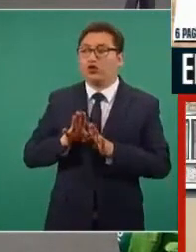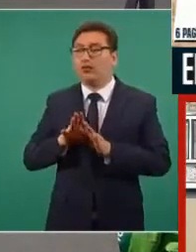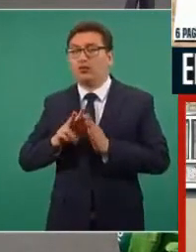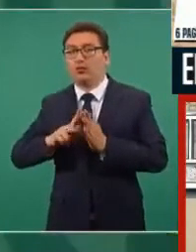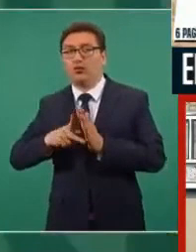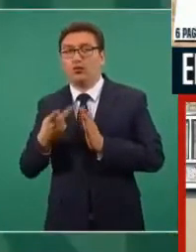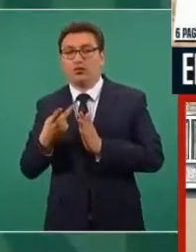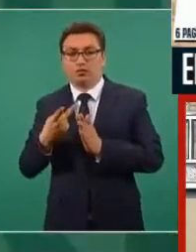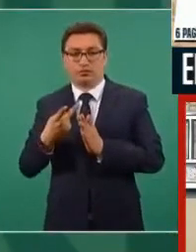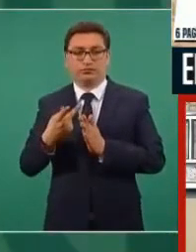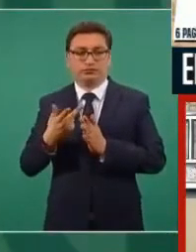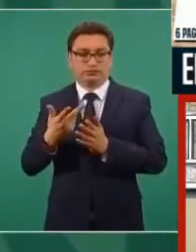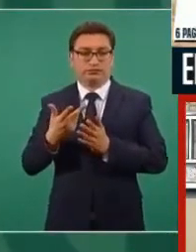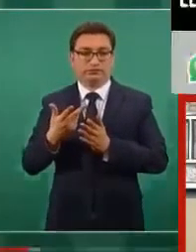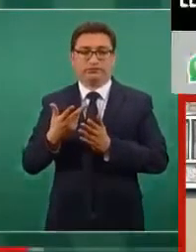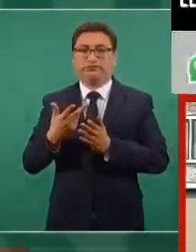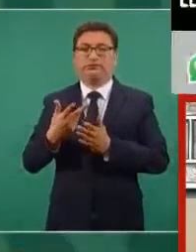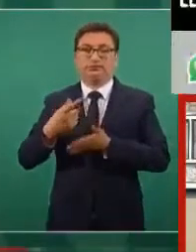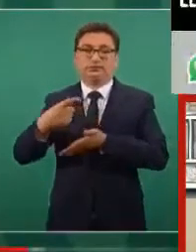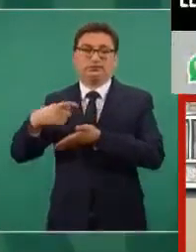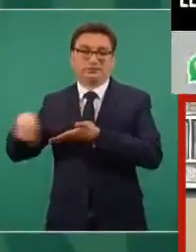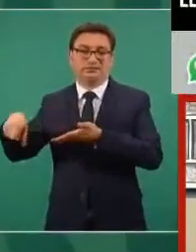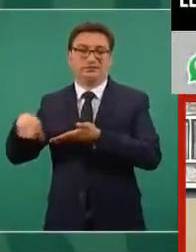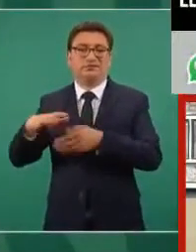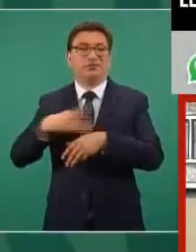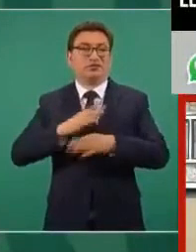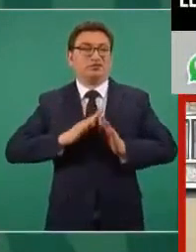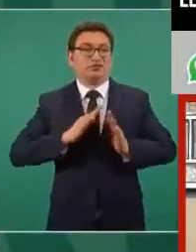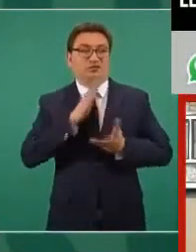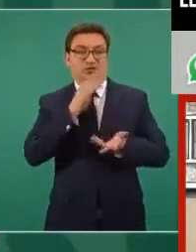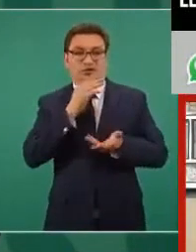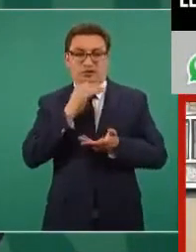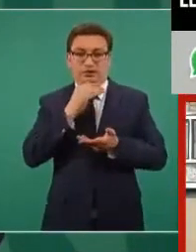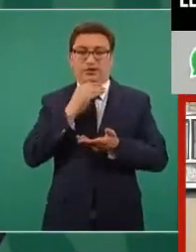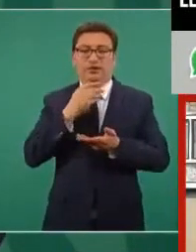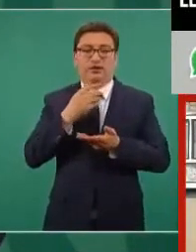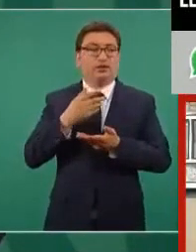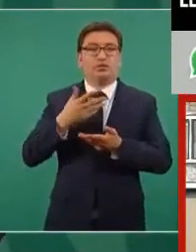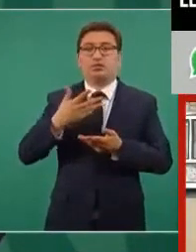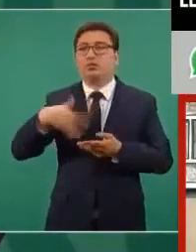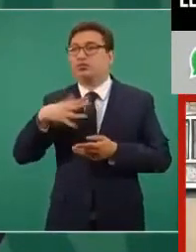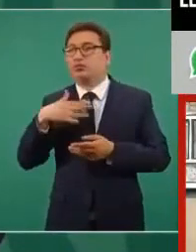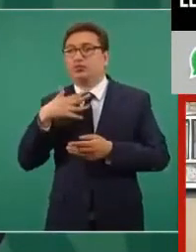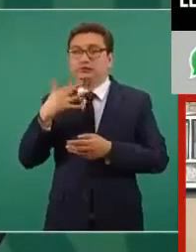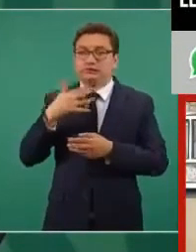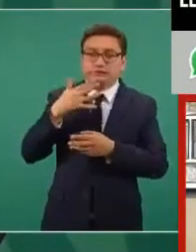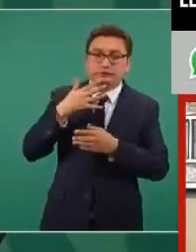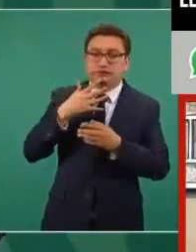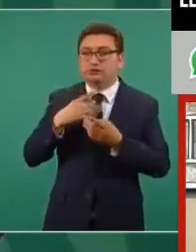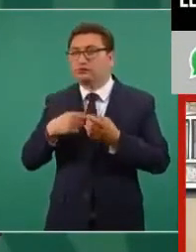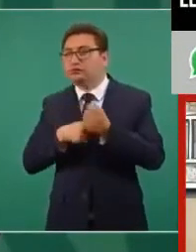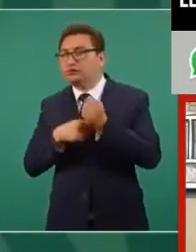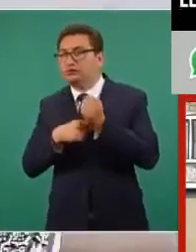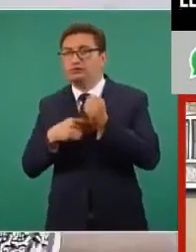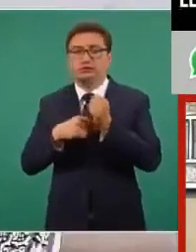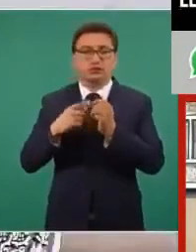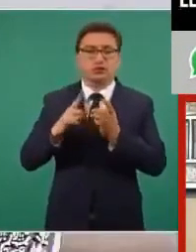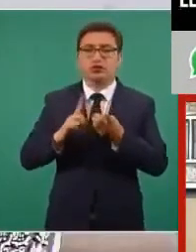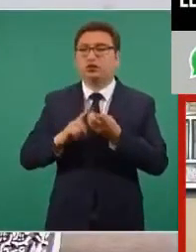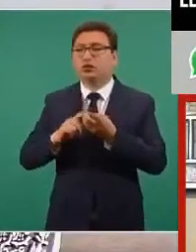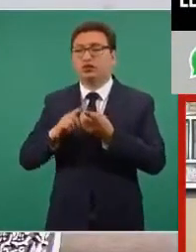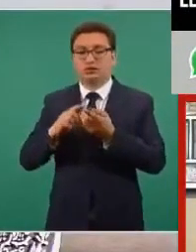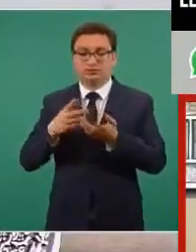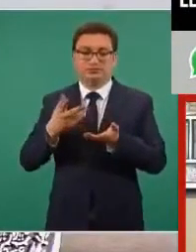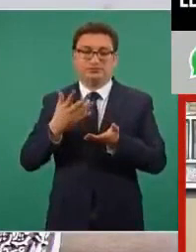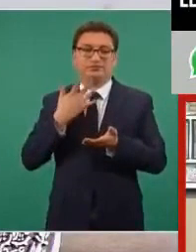a comprar gasolinas y diésel de contrabando. Que